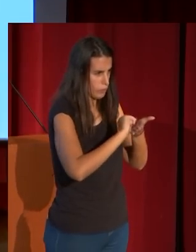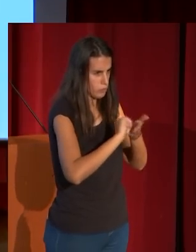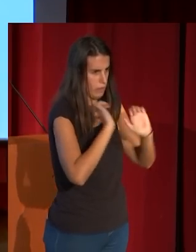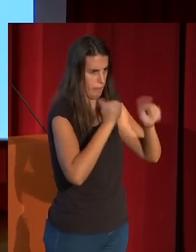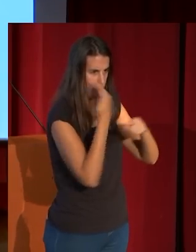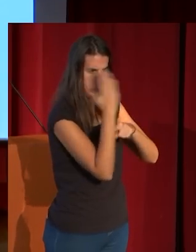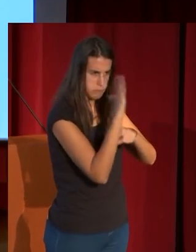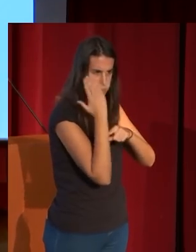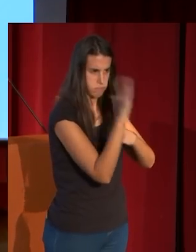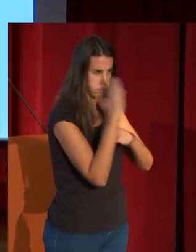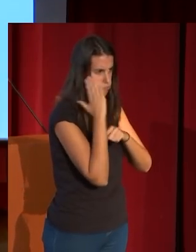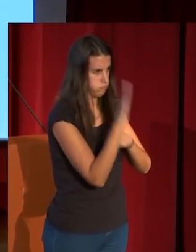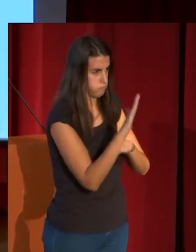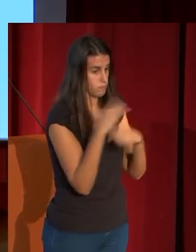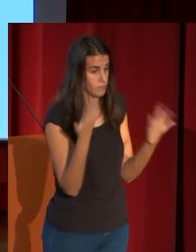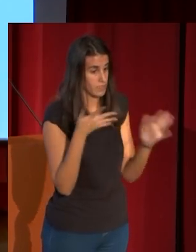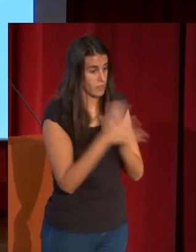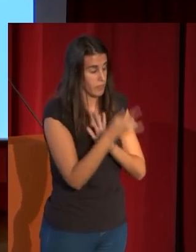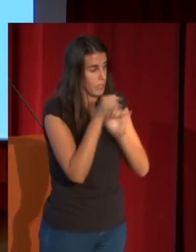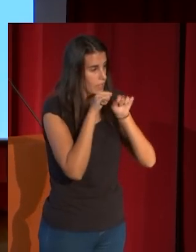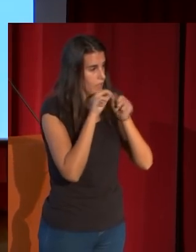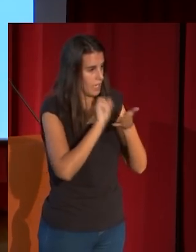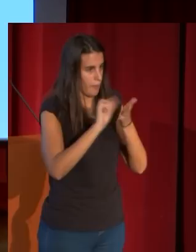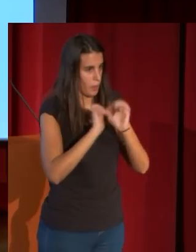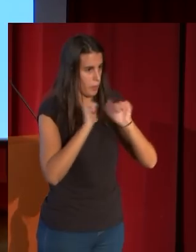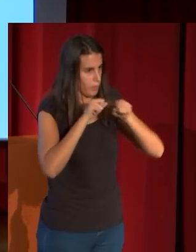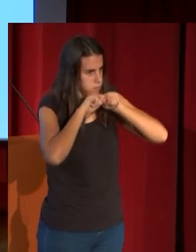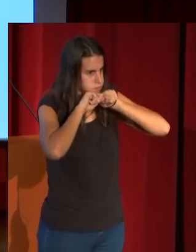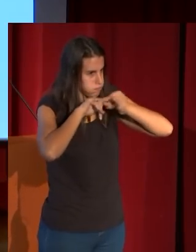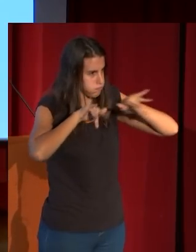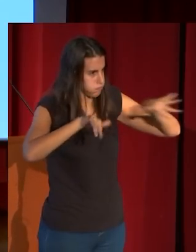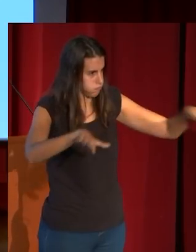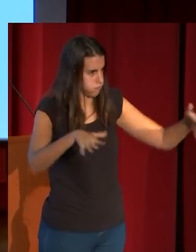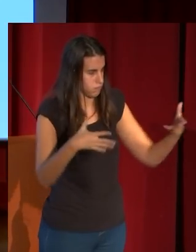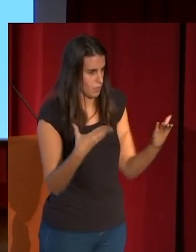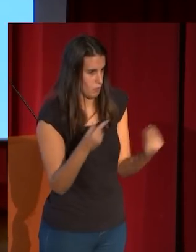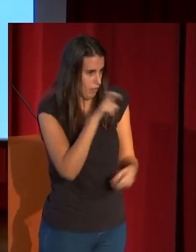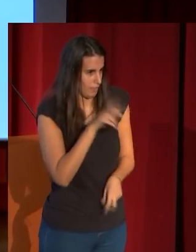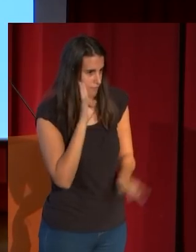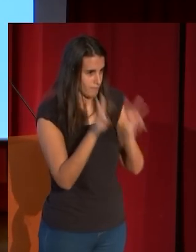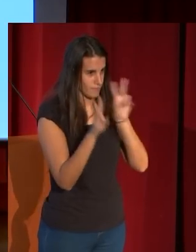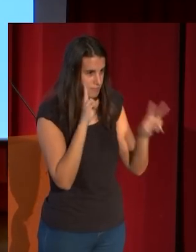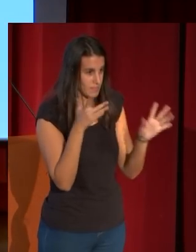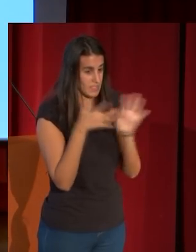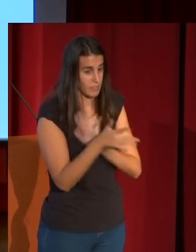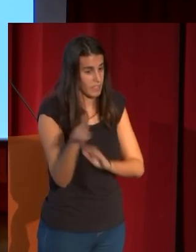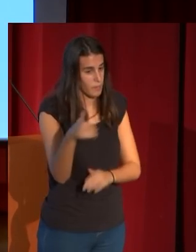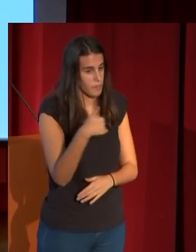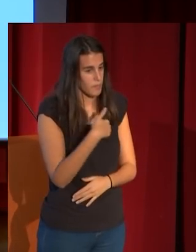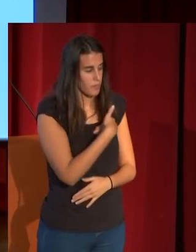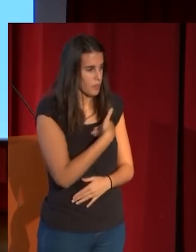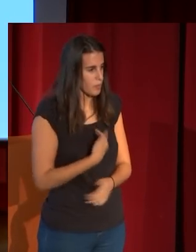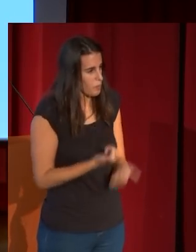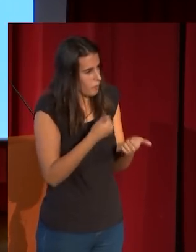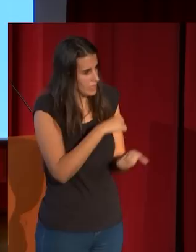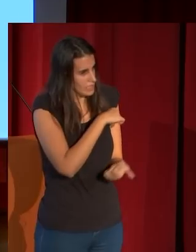De esta manera se da también difusión a este arte que nos representa una de las facetas más íntimas